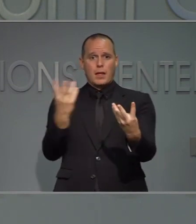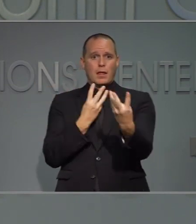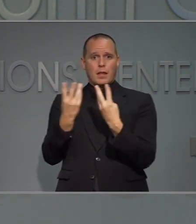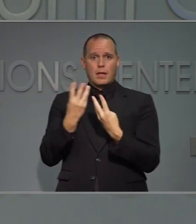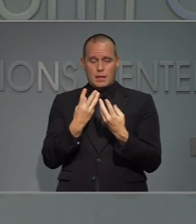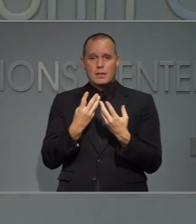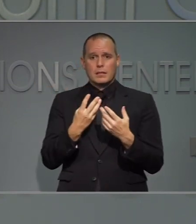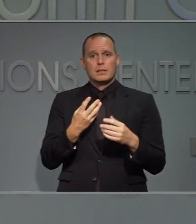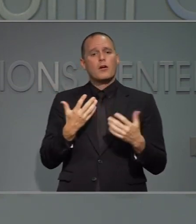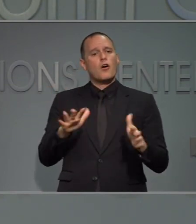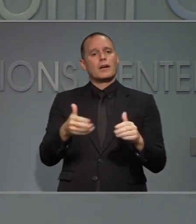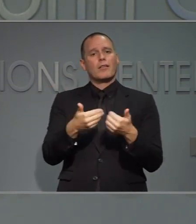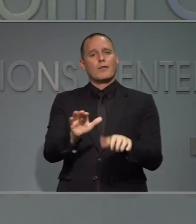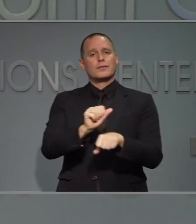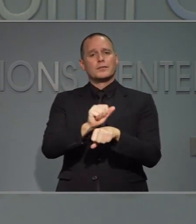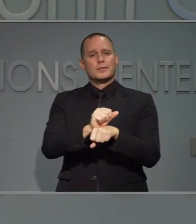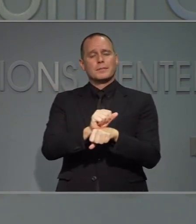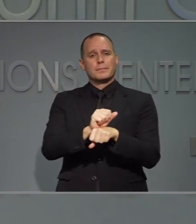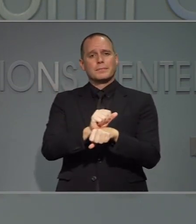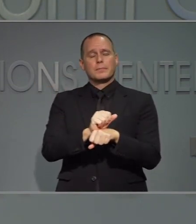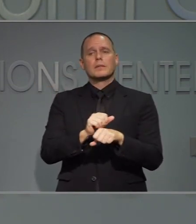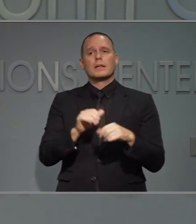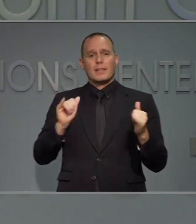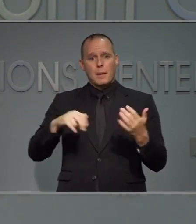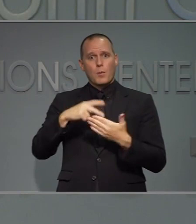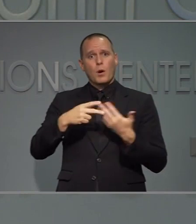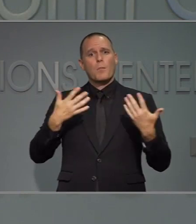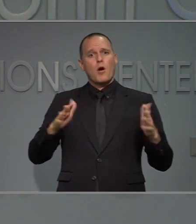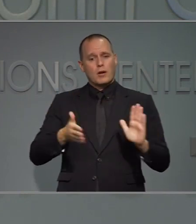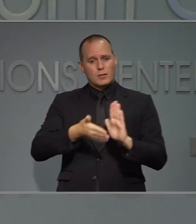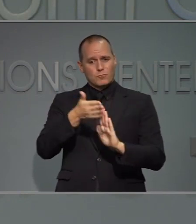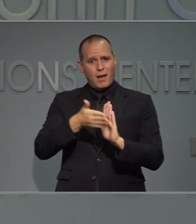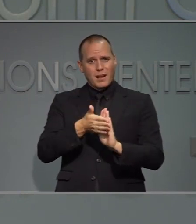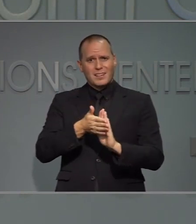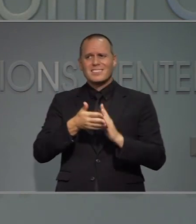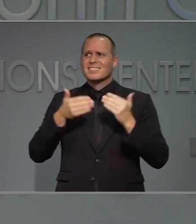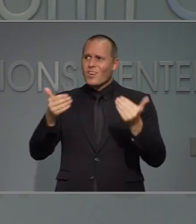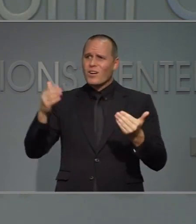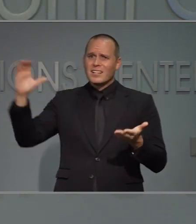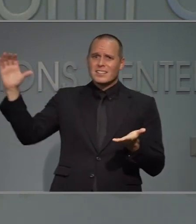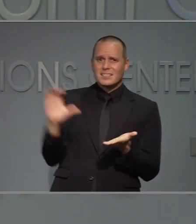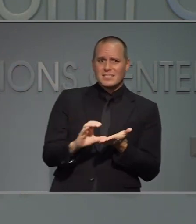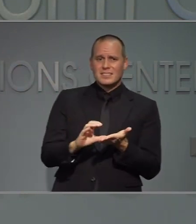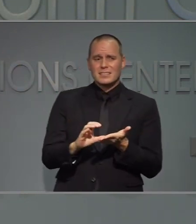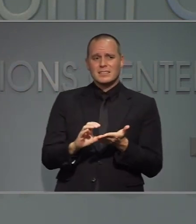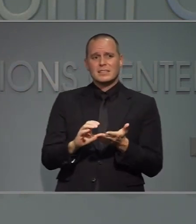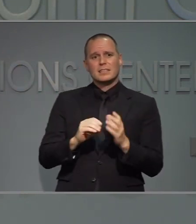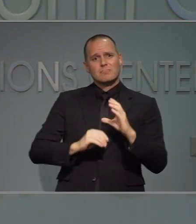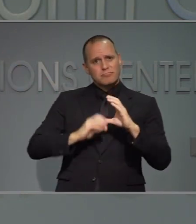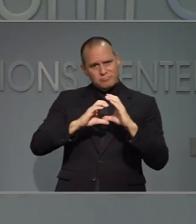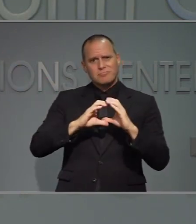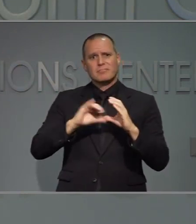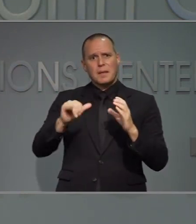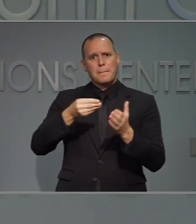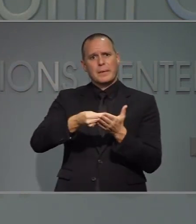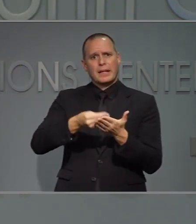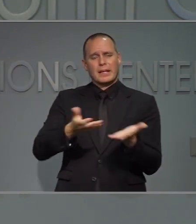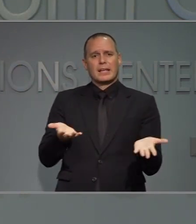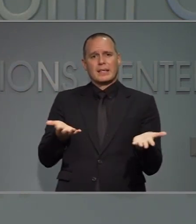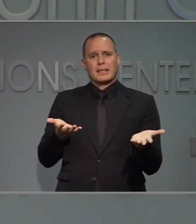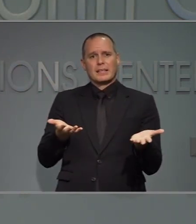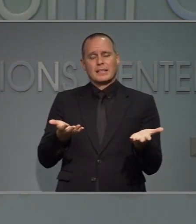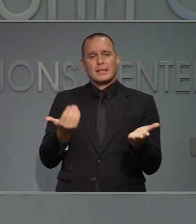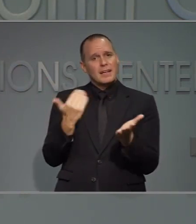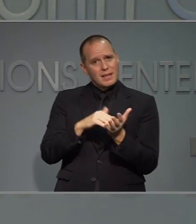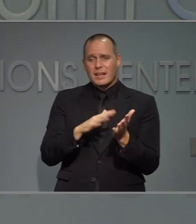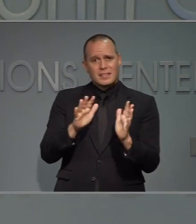Tran, tramitar esto para darle dinero a personas que han perdido su. Su empleo. Si no